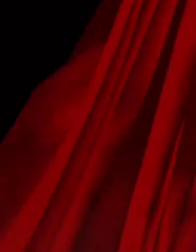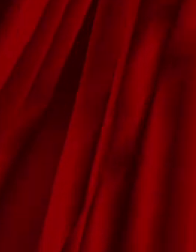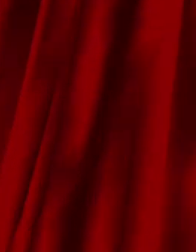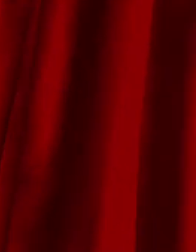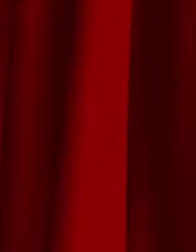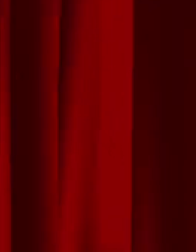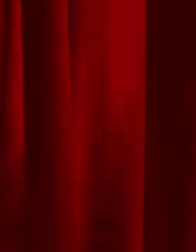No. No. No. Gracias.